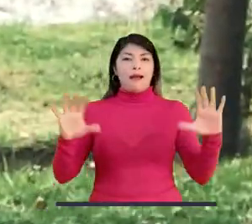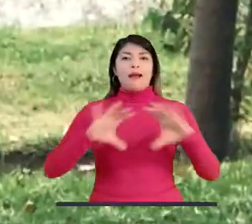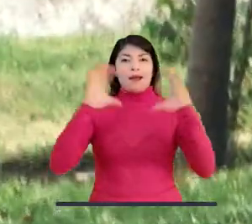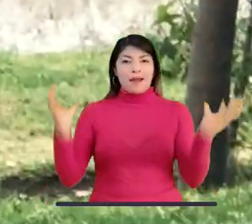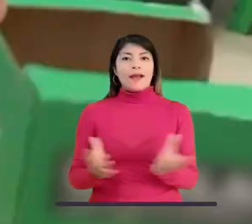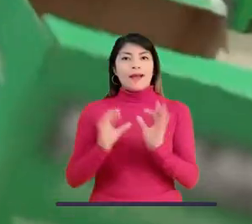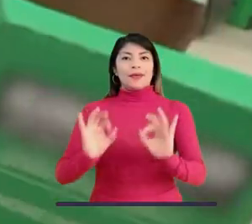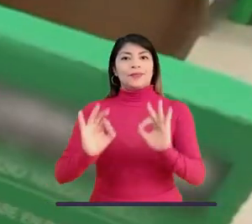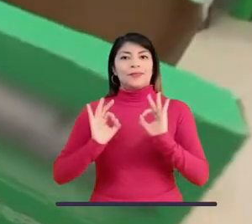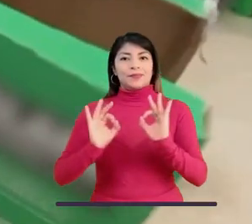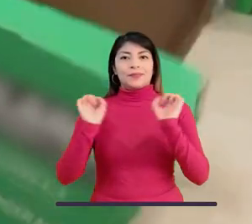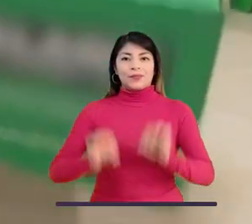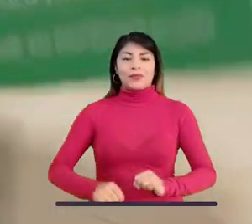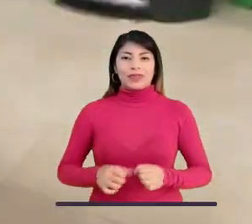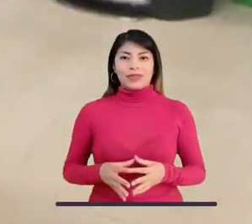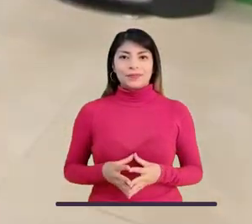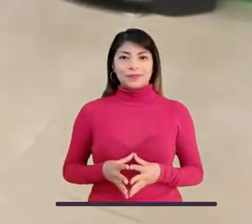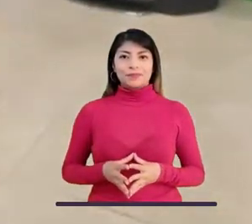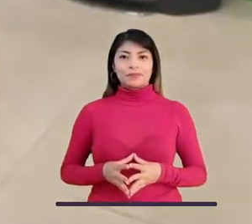de nuestro planeta.